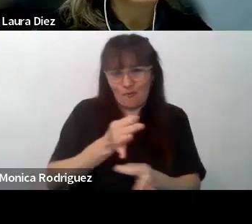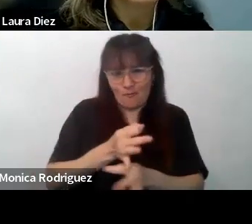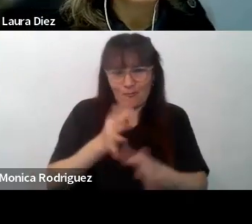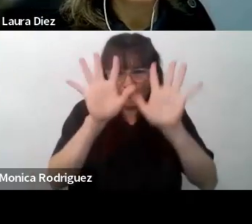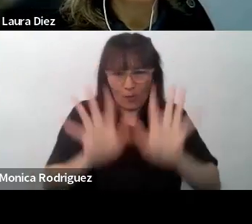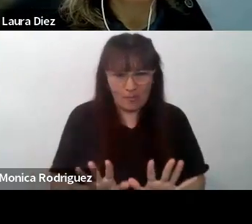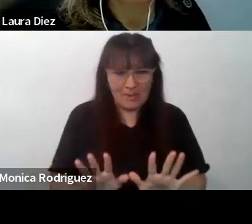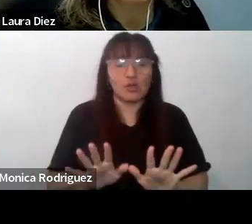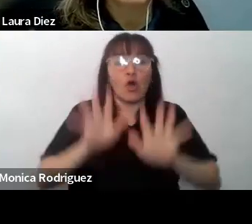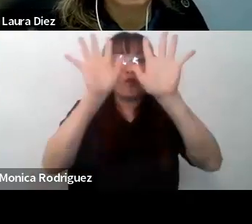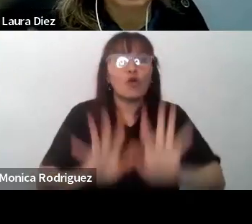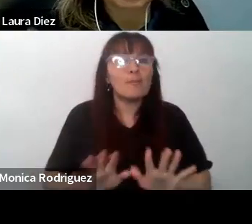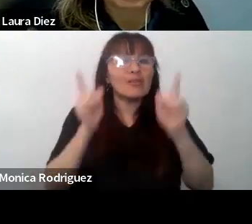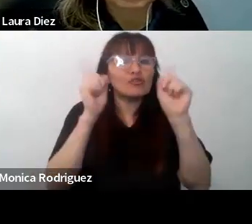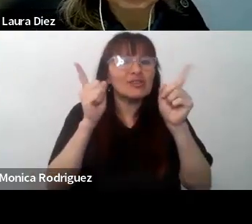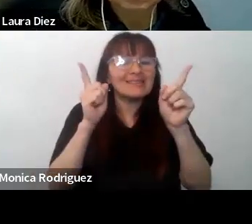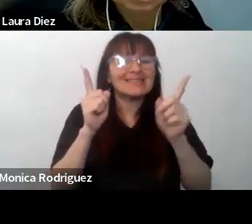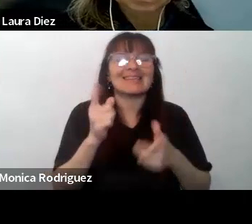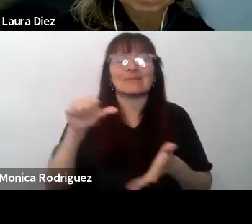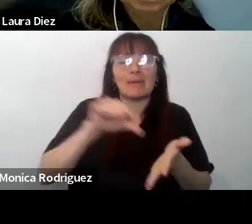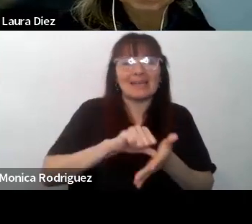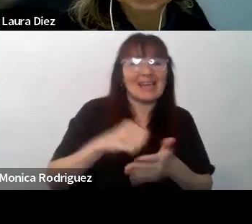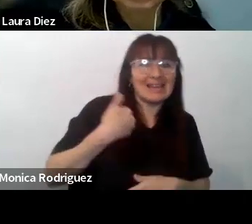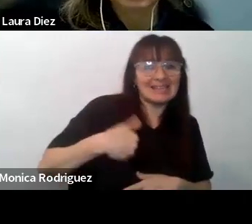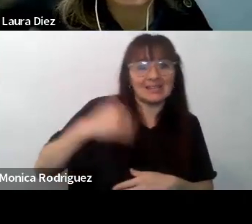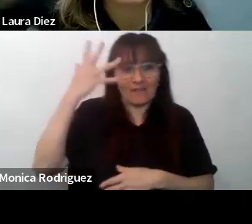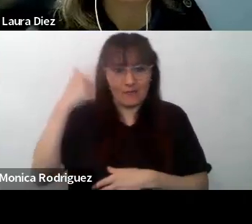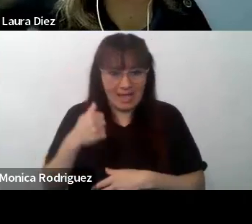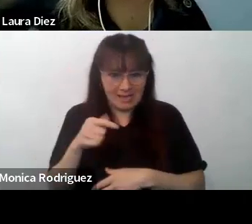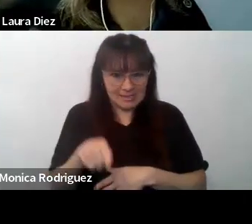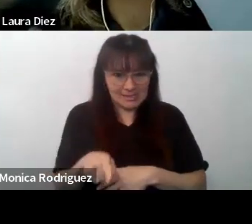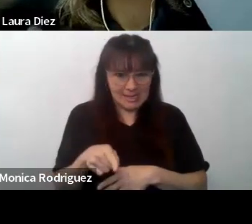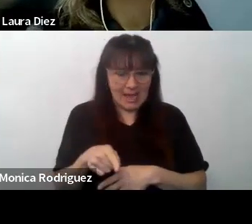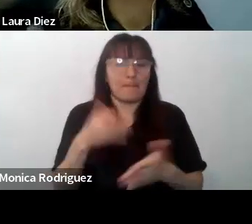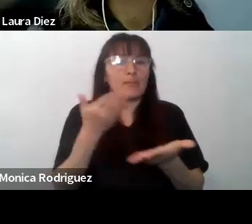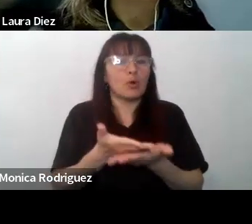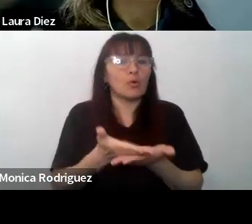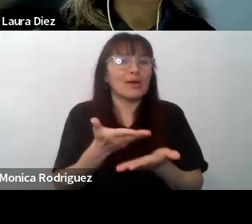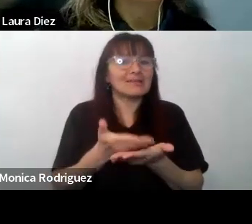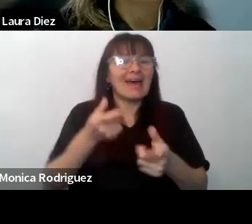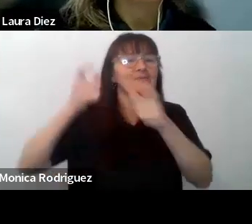Formar docentes en Argentina y Francia, Propuesta Experiencias en Diálogo.